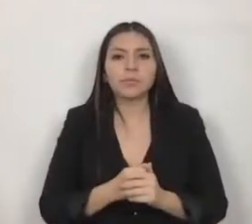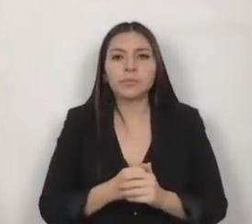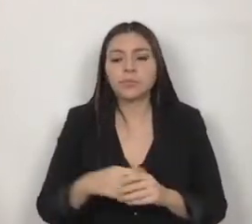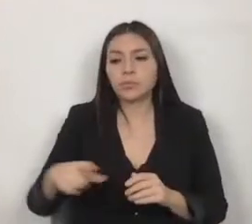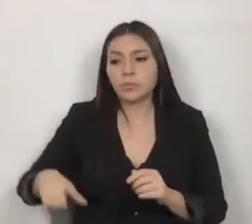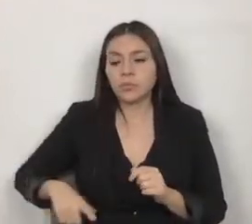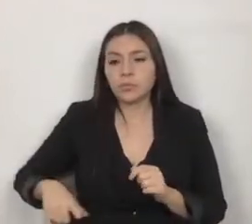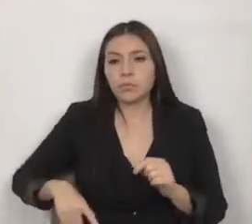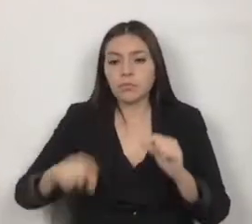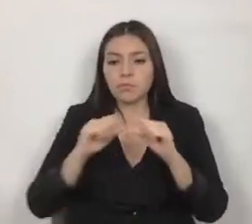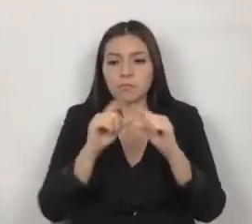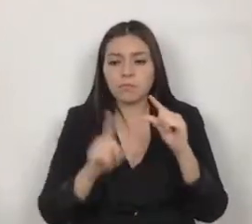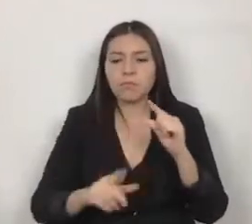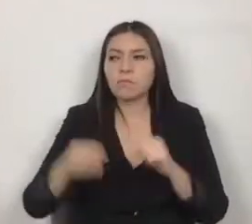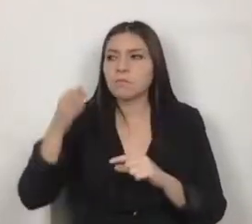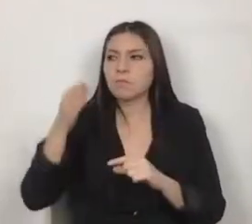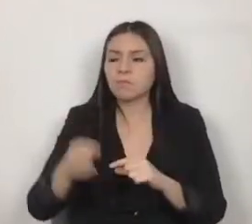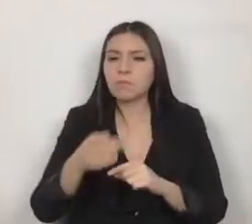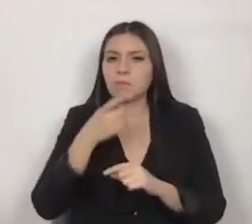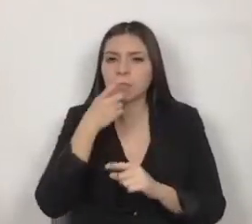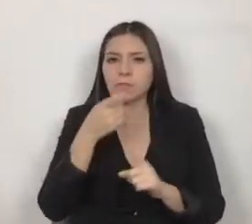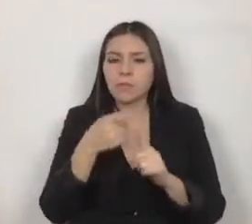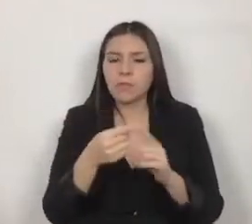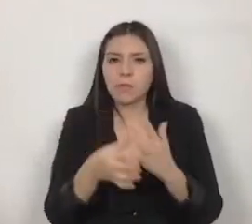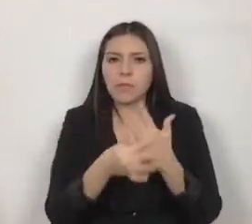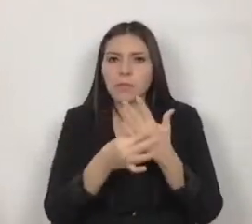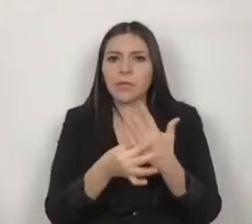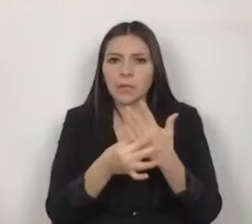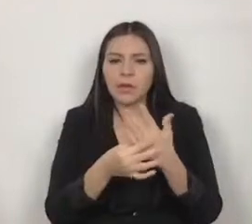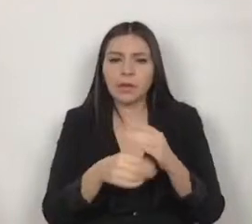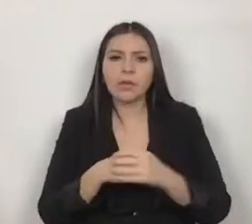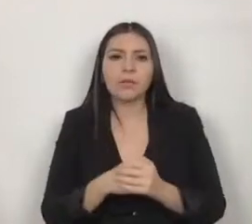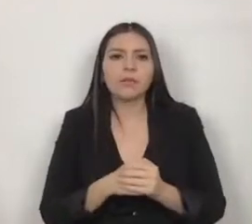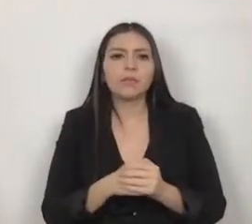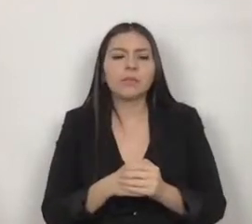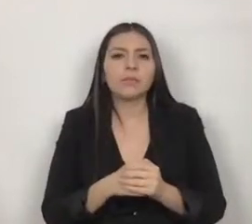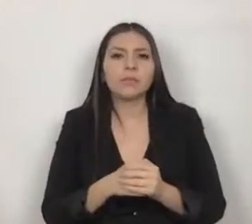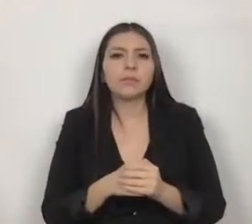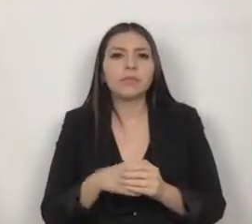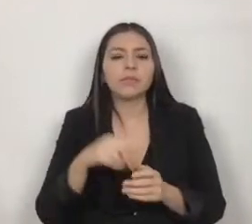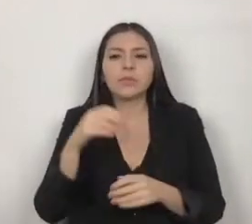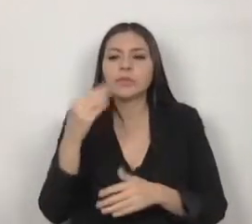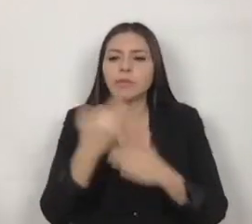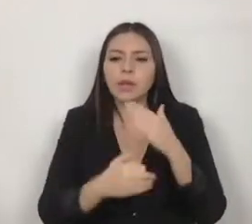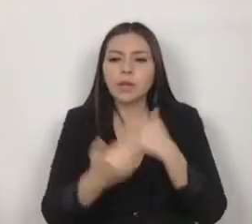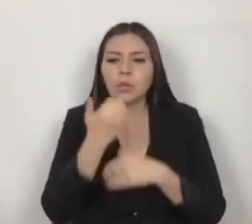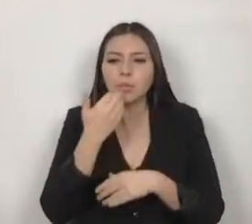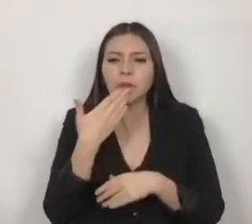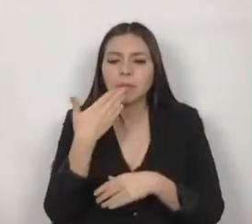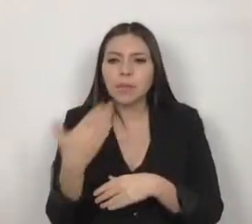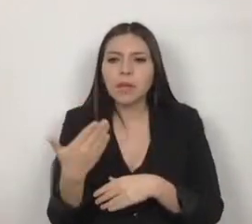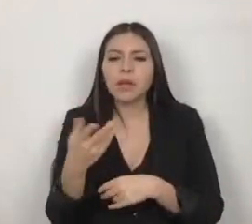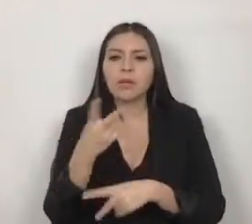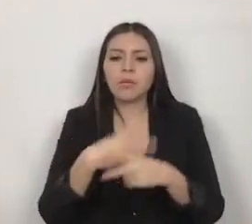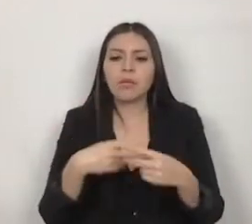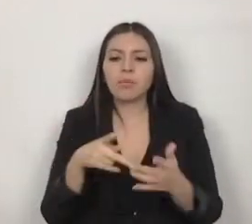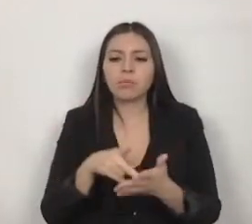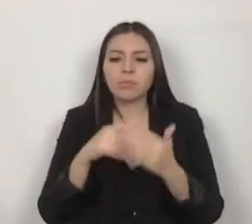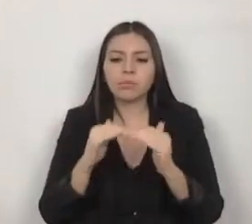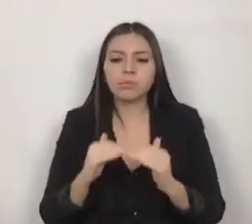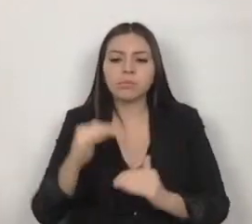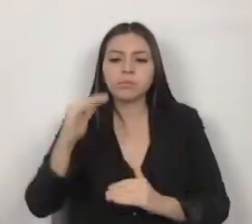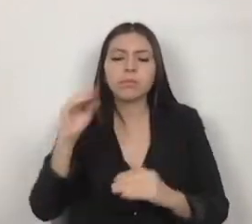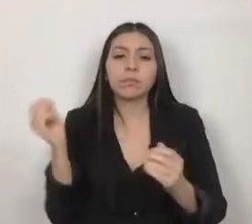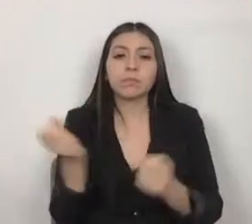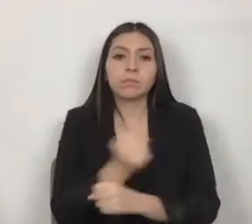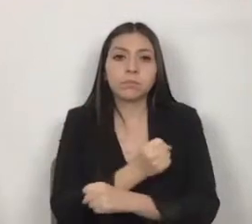reconoce y lo señala a su letra. La desnutrición, el sobrepeso y la obesidad infantil constituyen